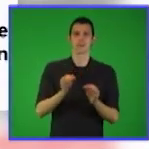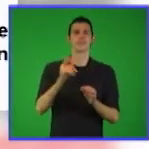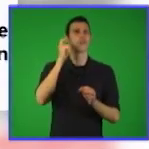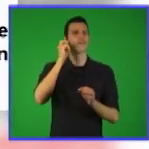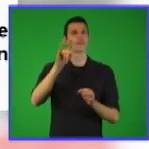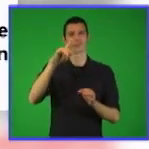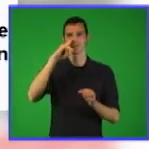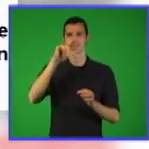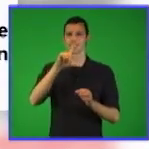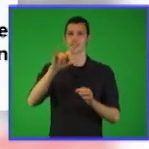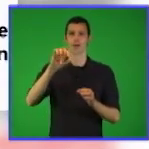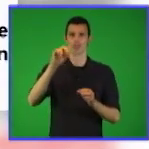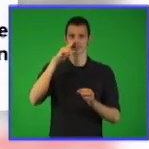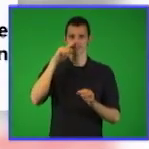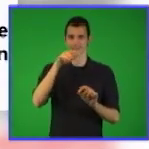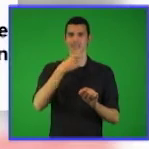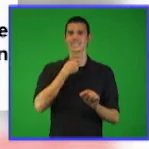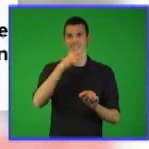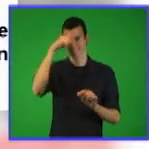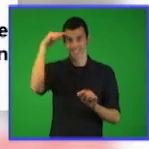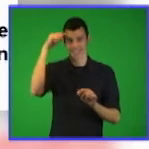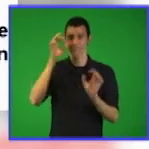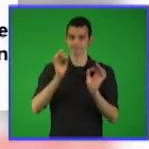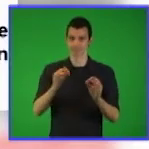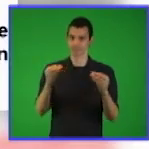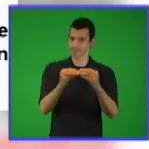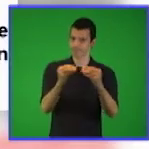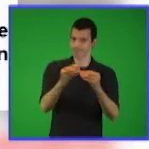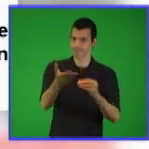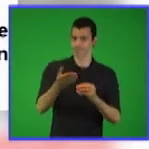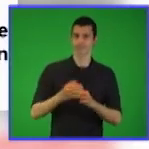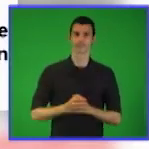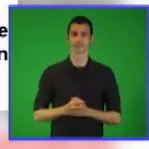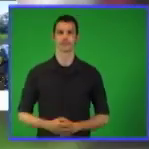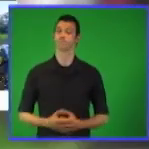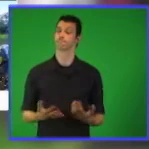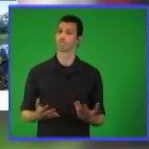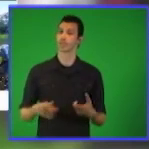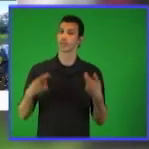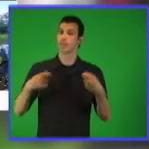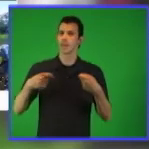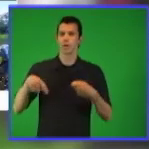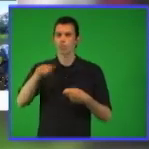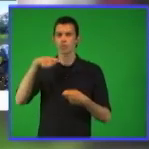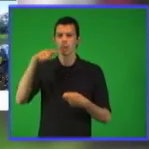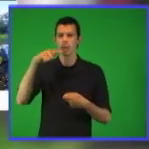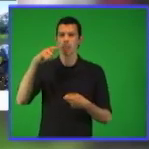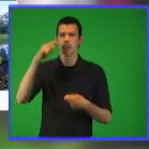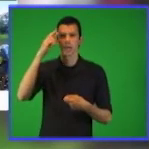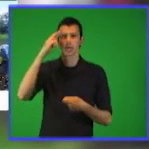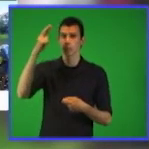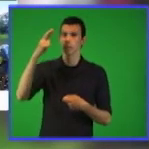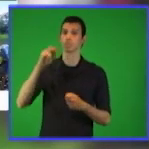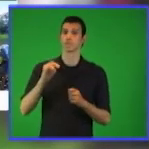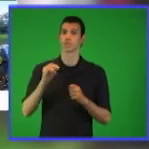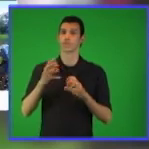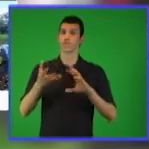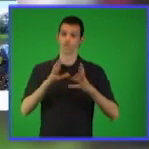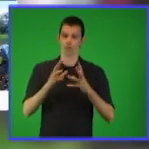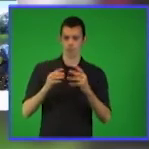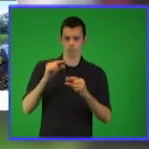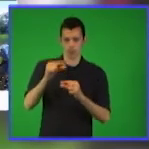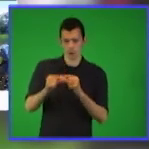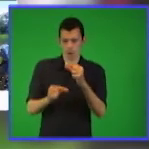cuyo comportamiento se modele como función. Deben saber que el desarrollo del